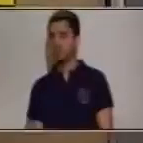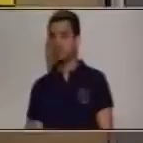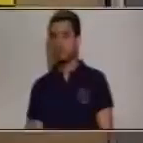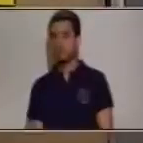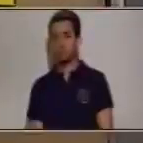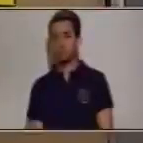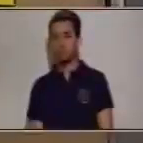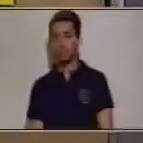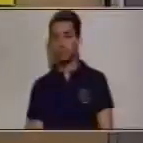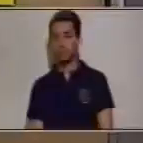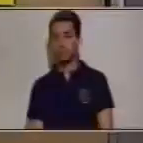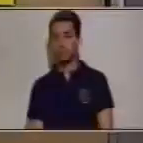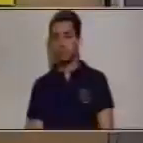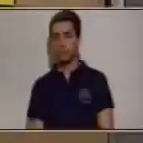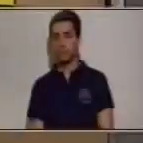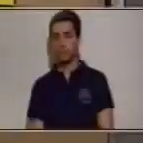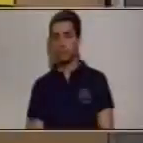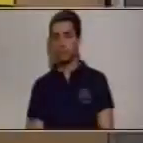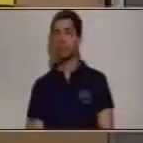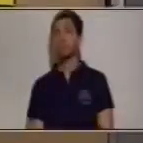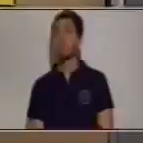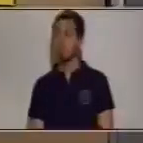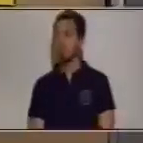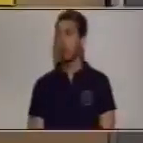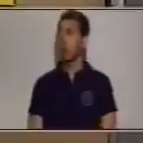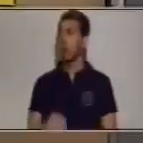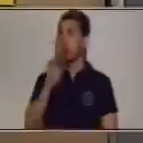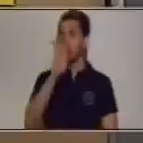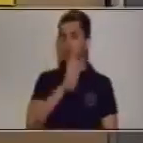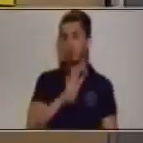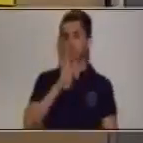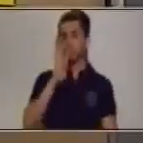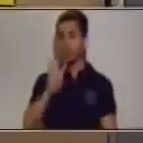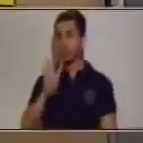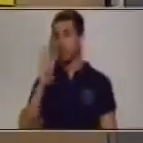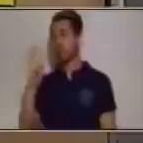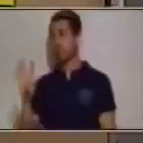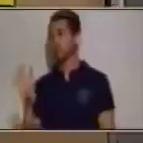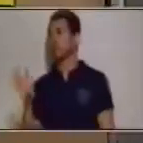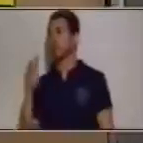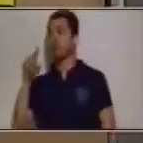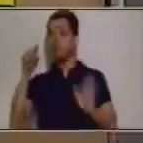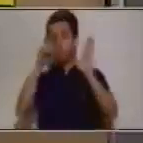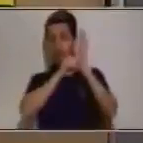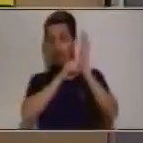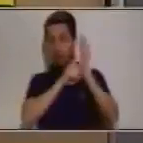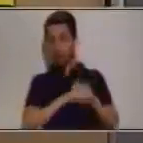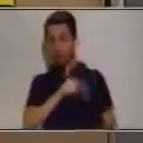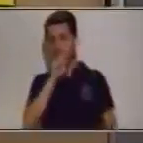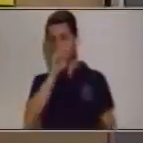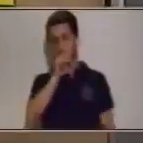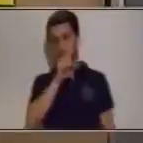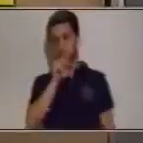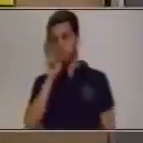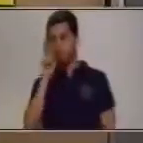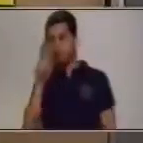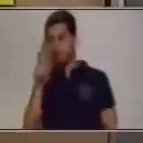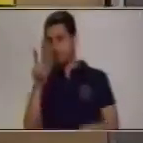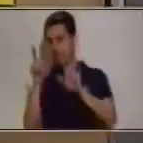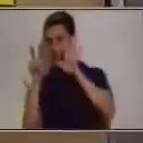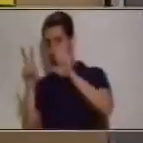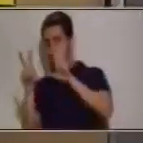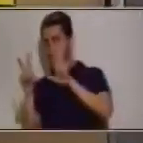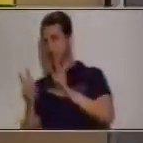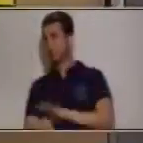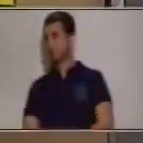444 a 444 le voy a quitar 127 ¿sí?